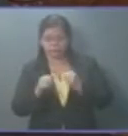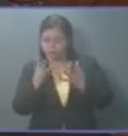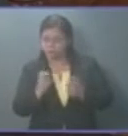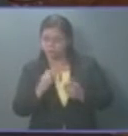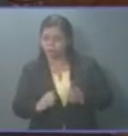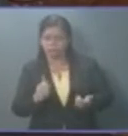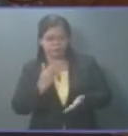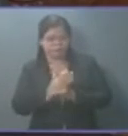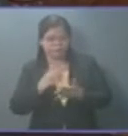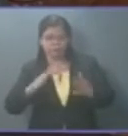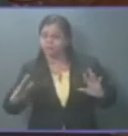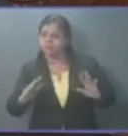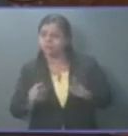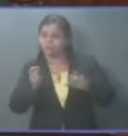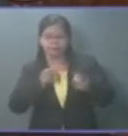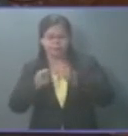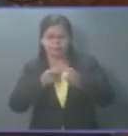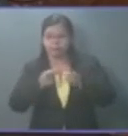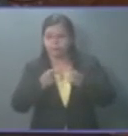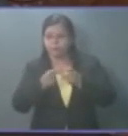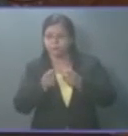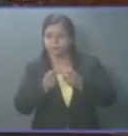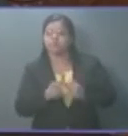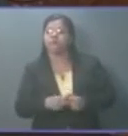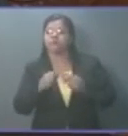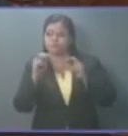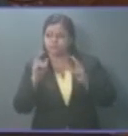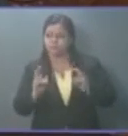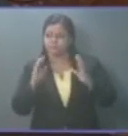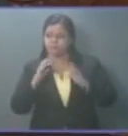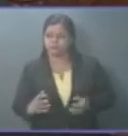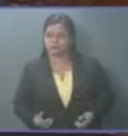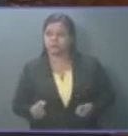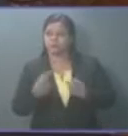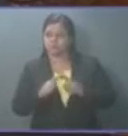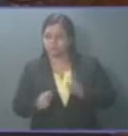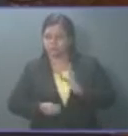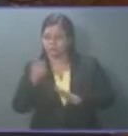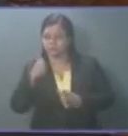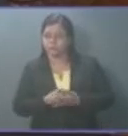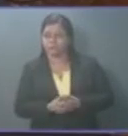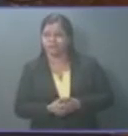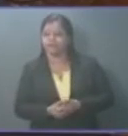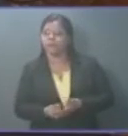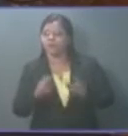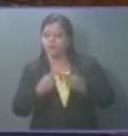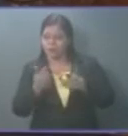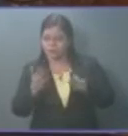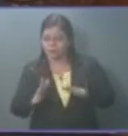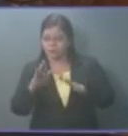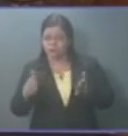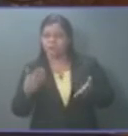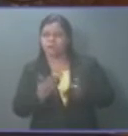candados de control sobre el Ejecutivo y los candados de control sobre